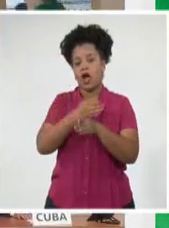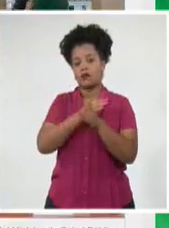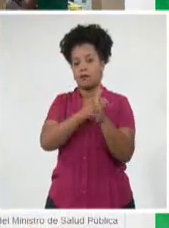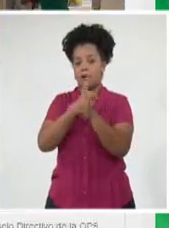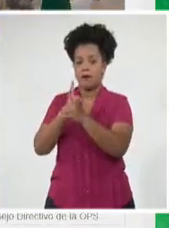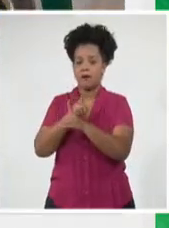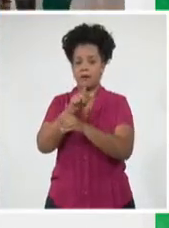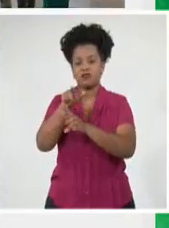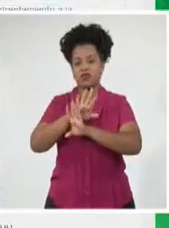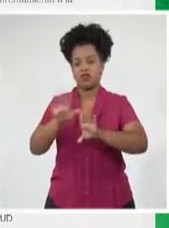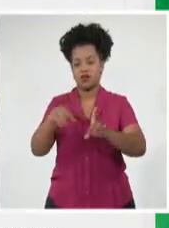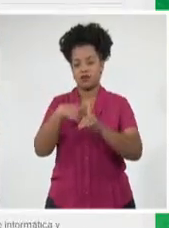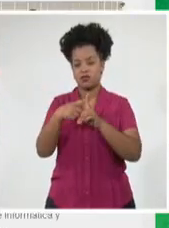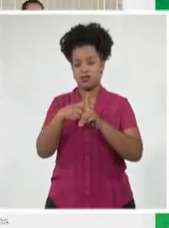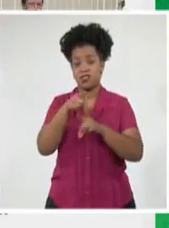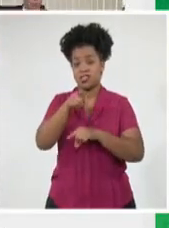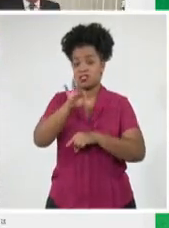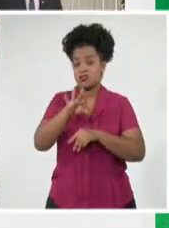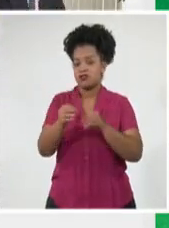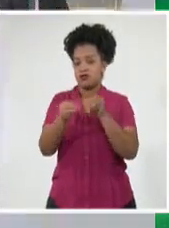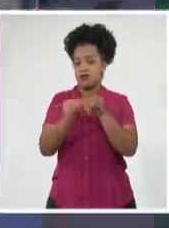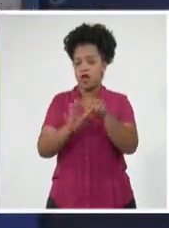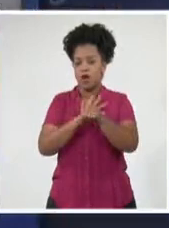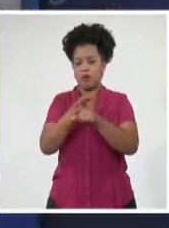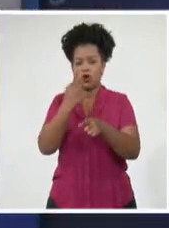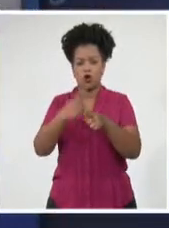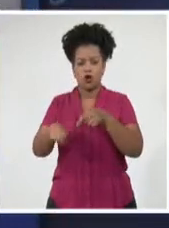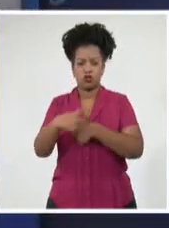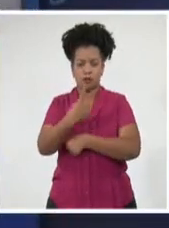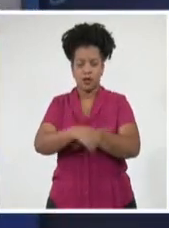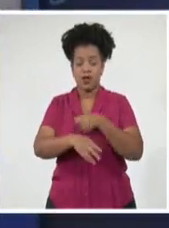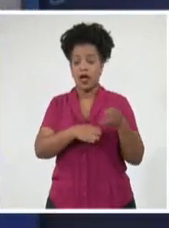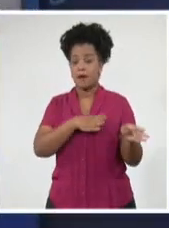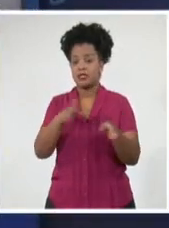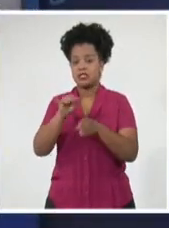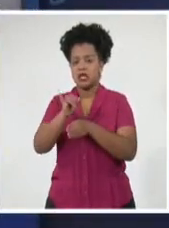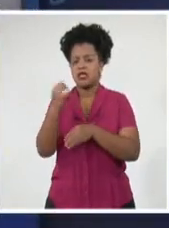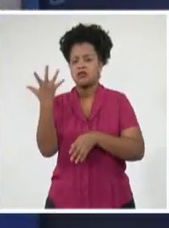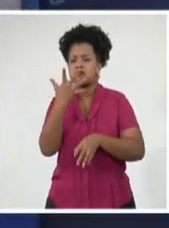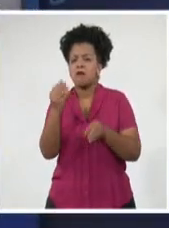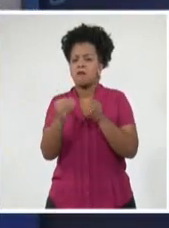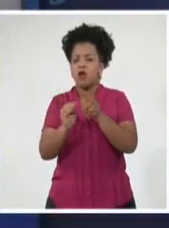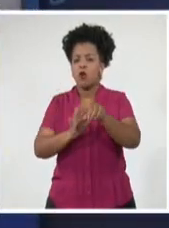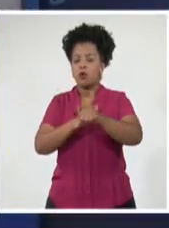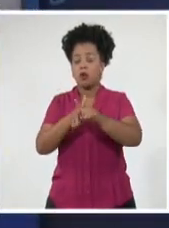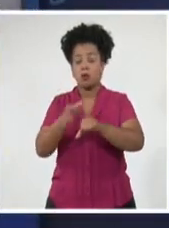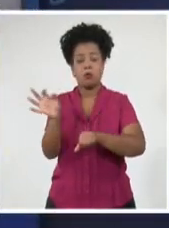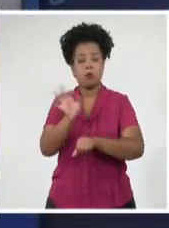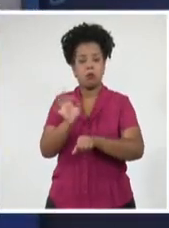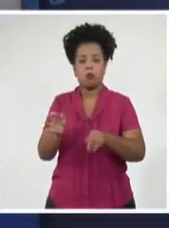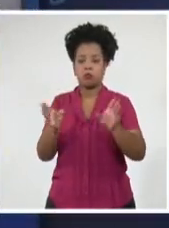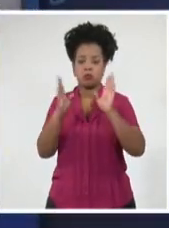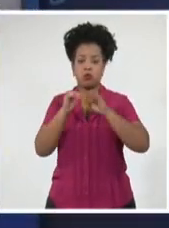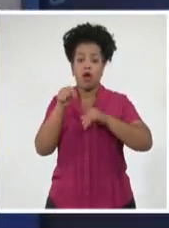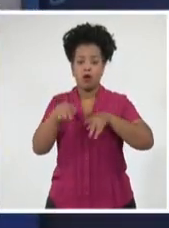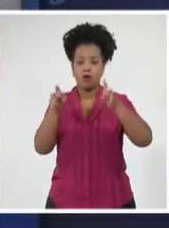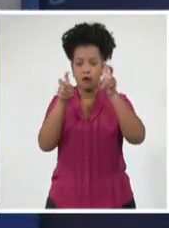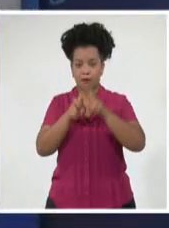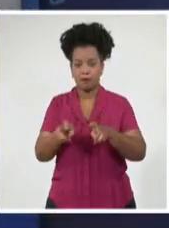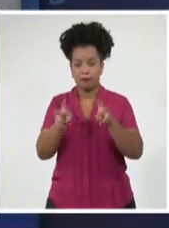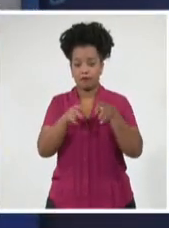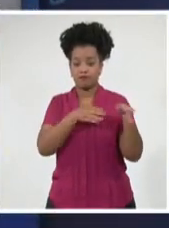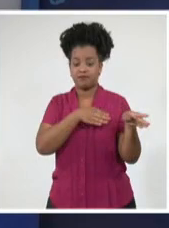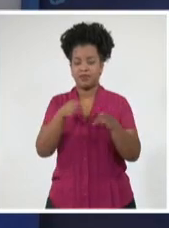18 con fuente de infección en el extranjero y 6 sin fuente de infección precisada. En las terapias